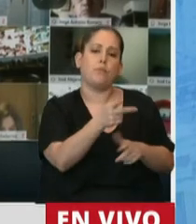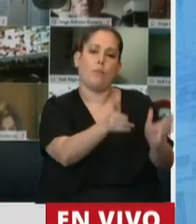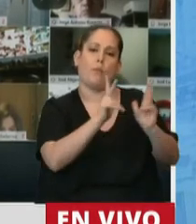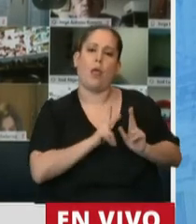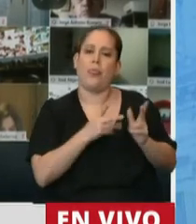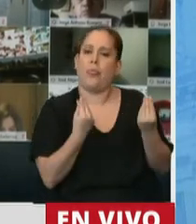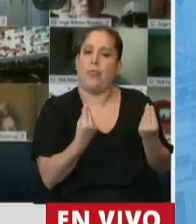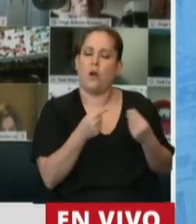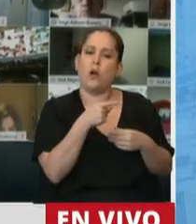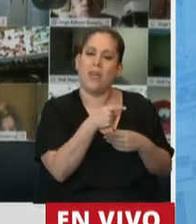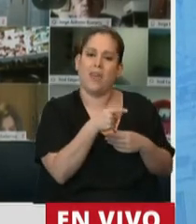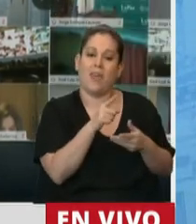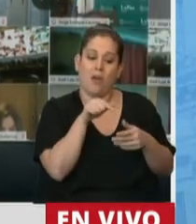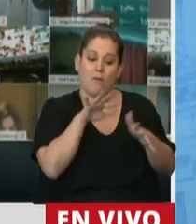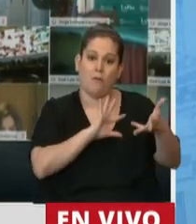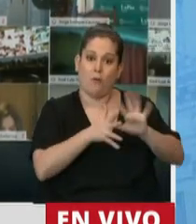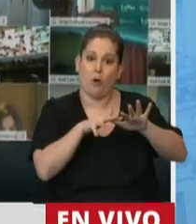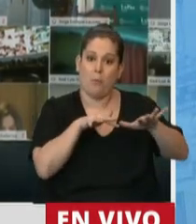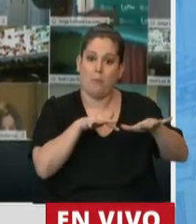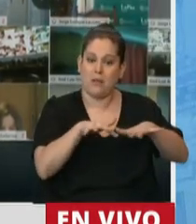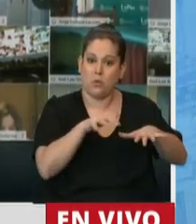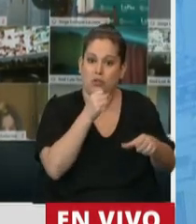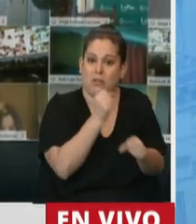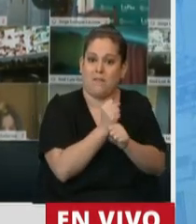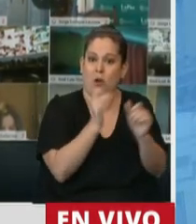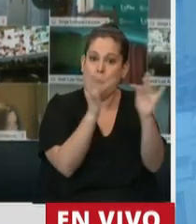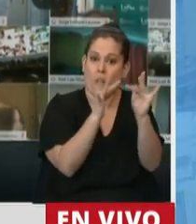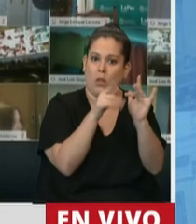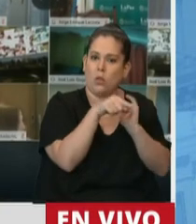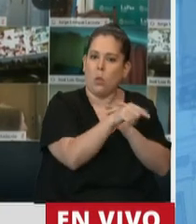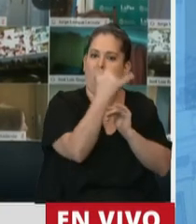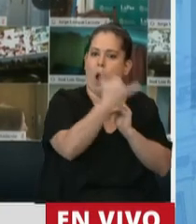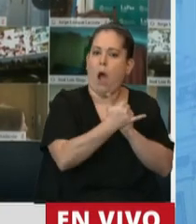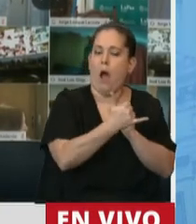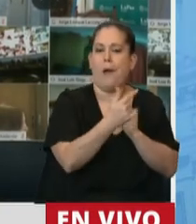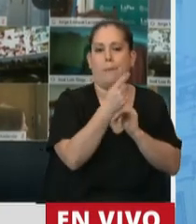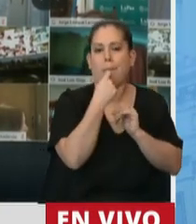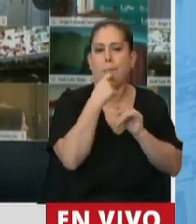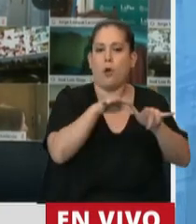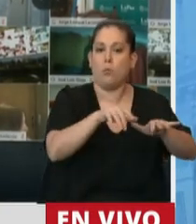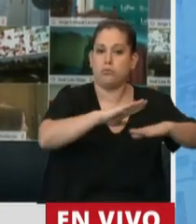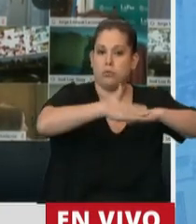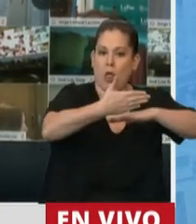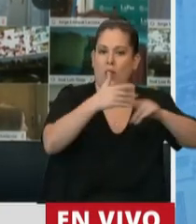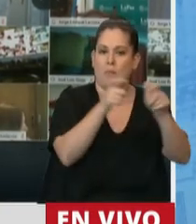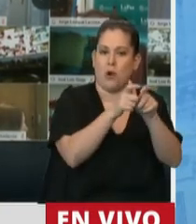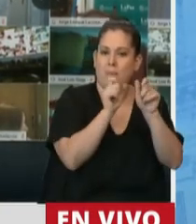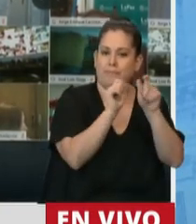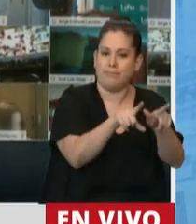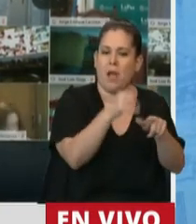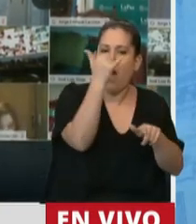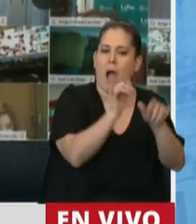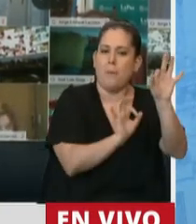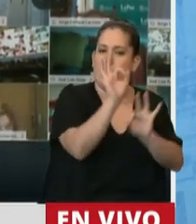que este tipo de actividad tiene, en la actividad del software específicamente, promedios